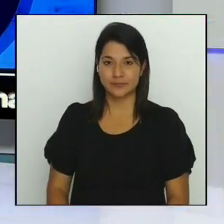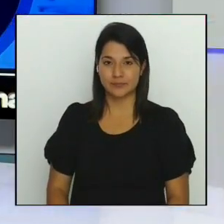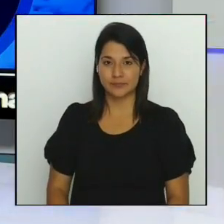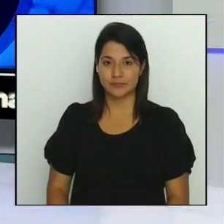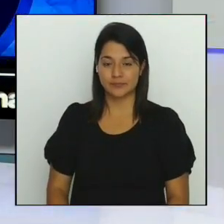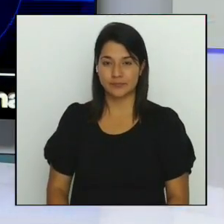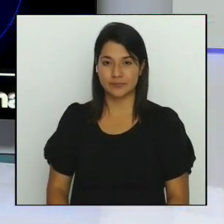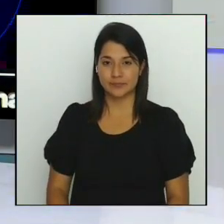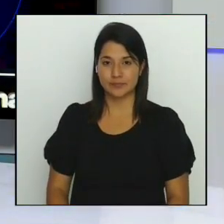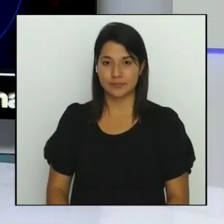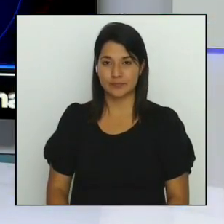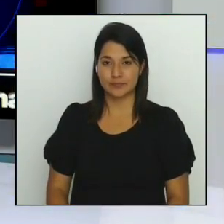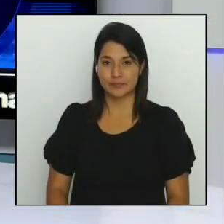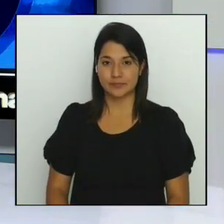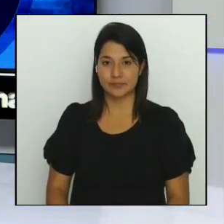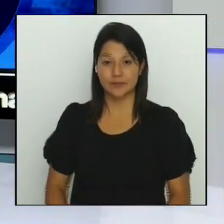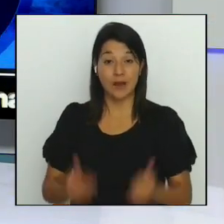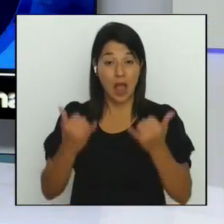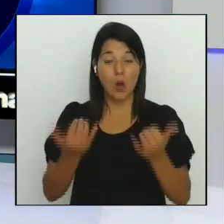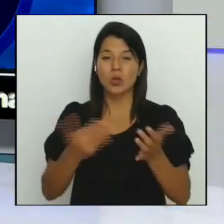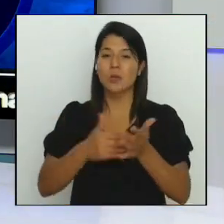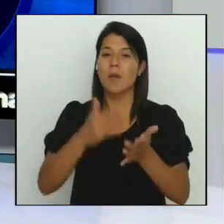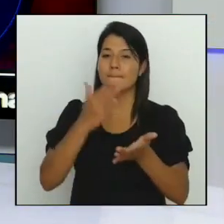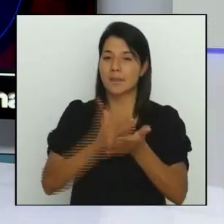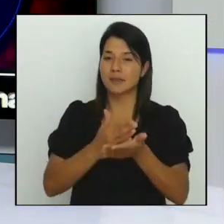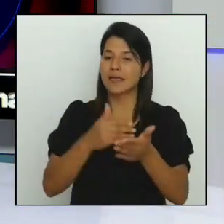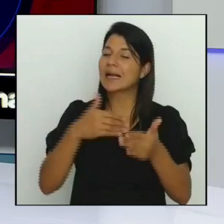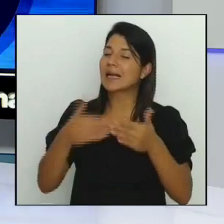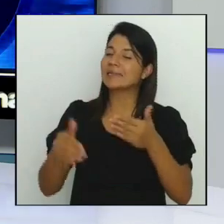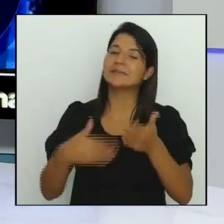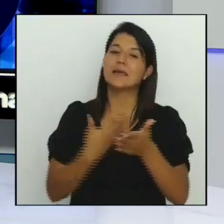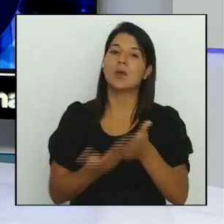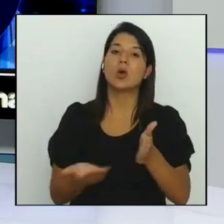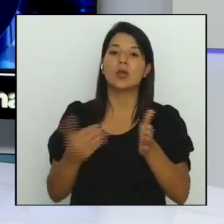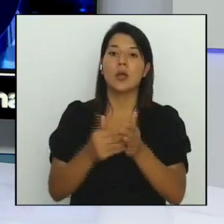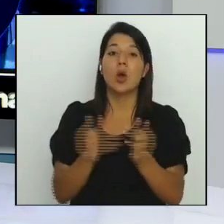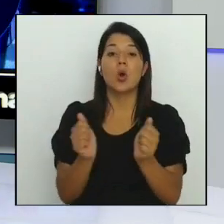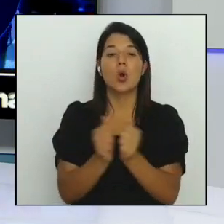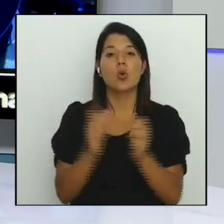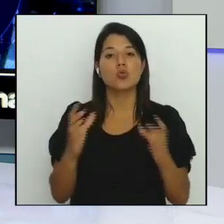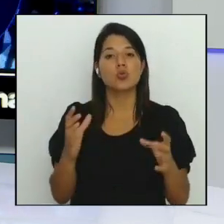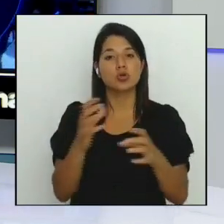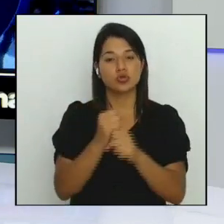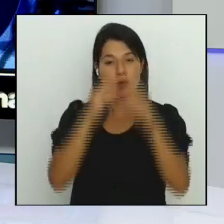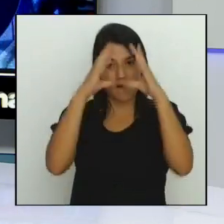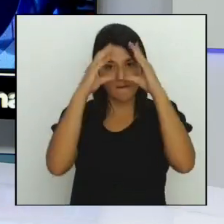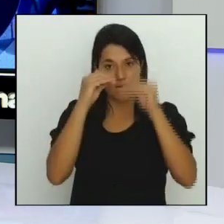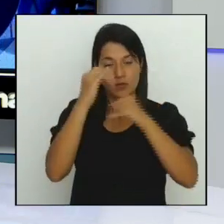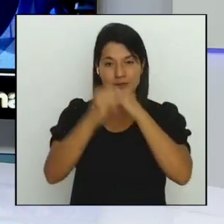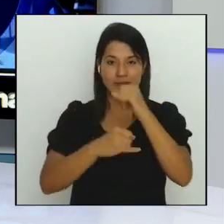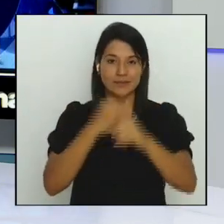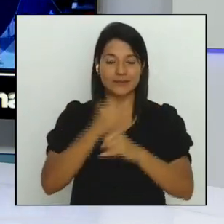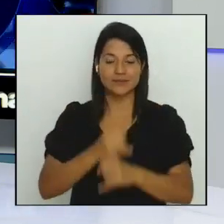vamos a hacer una nueva pausa pero enseguida regresamos con un resumen de información de internacionales